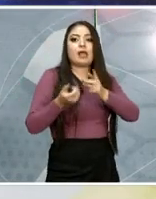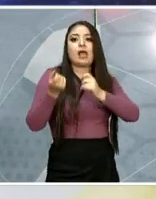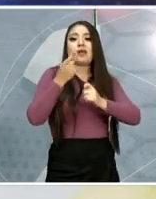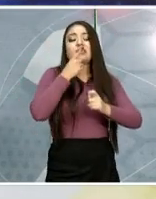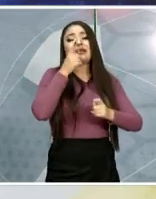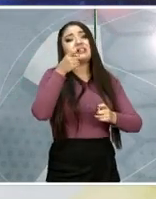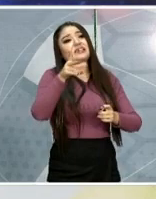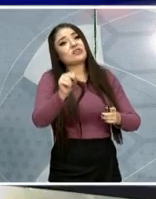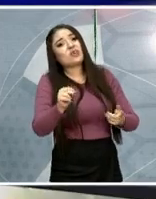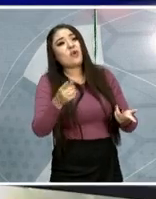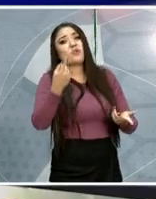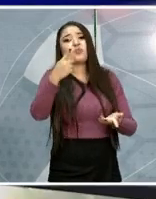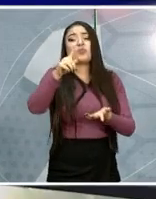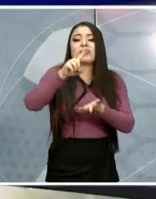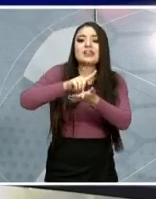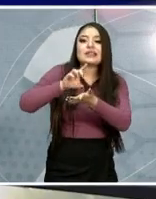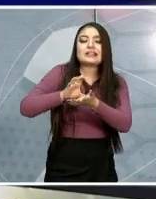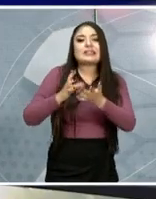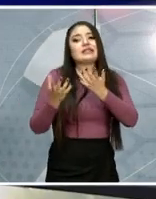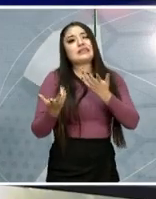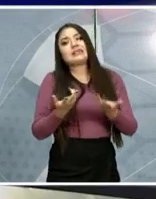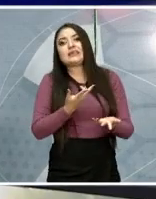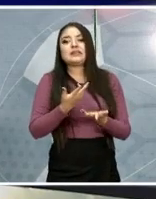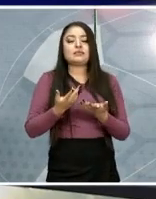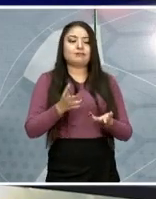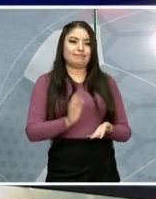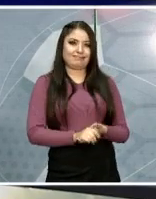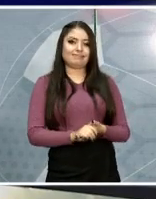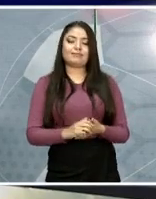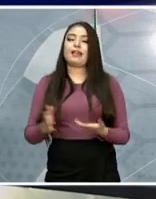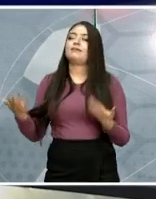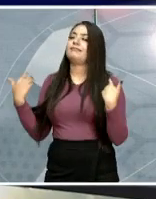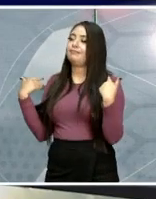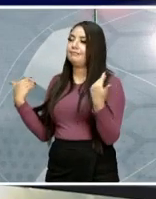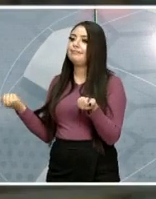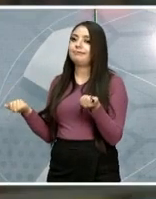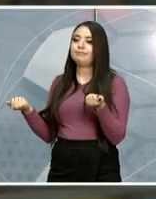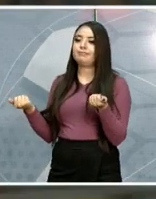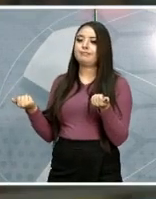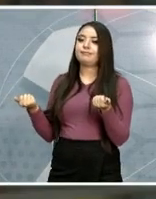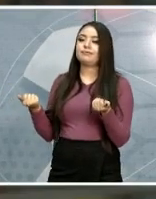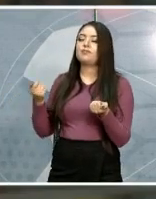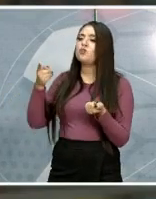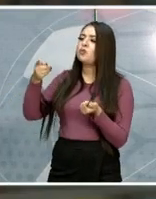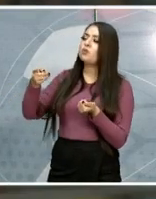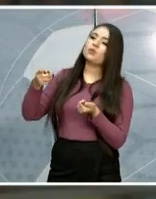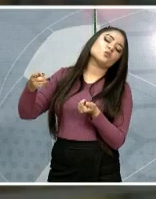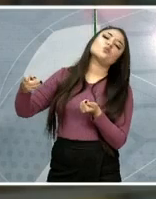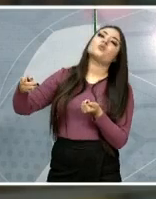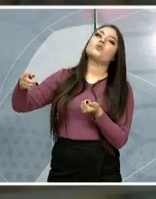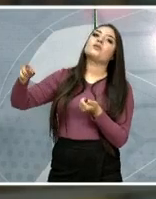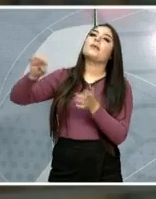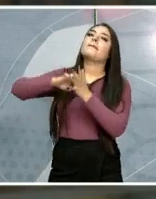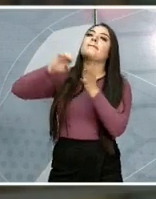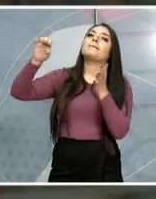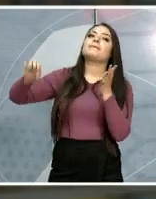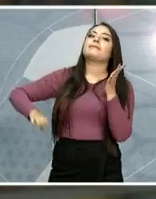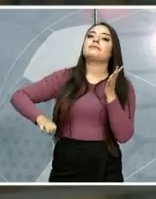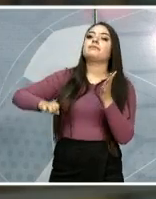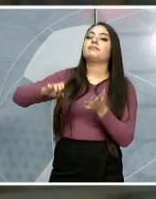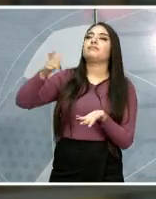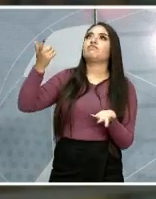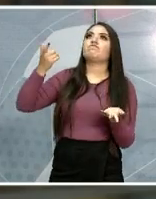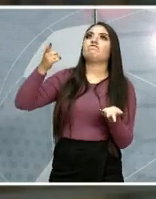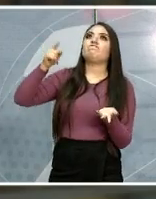discapacidad. Ya, ¿en quién te inspiras, Gabi? Es decir, para poder salir